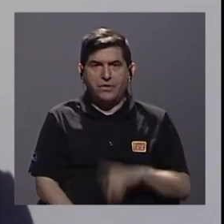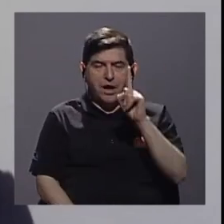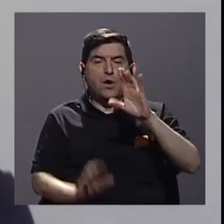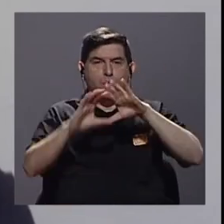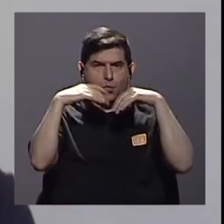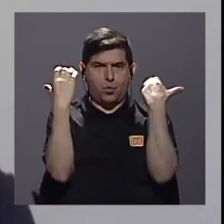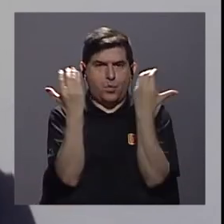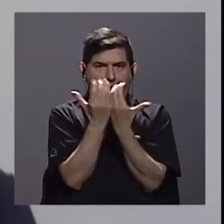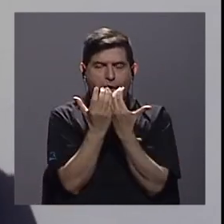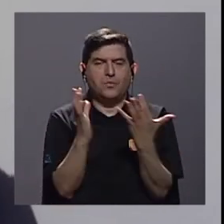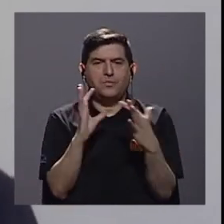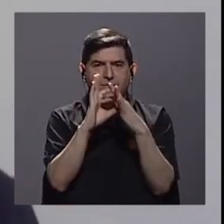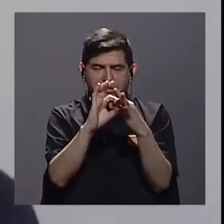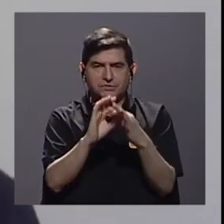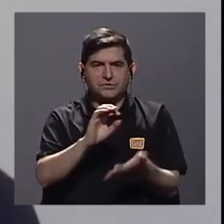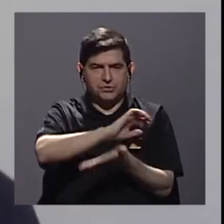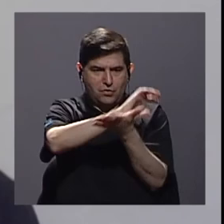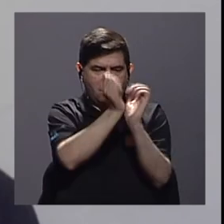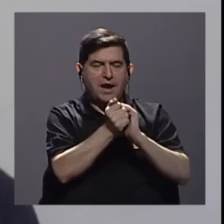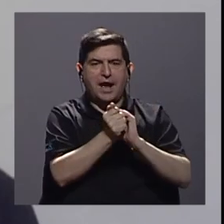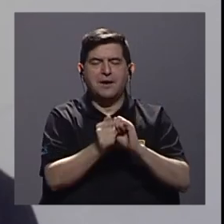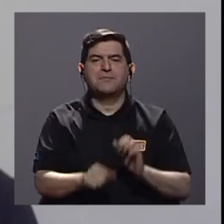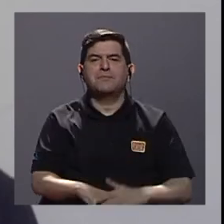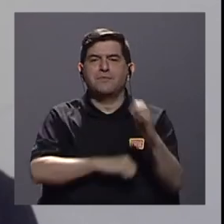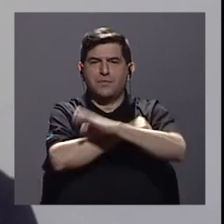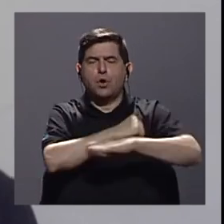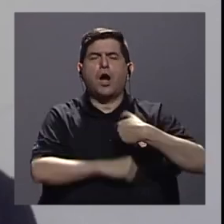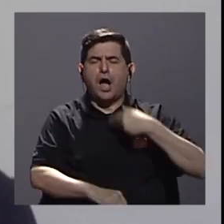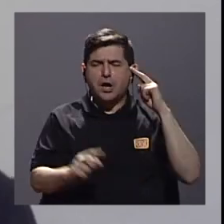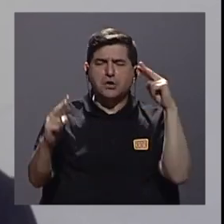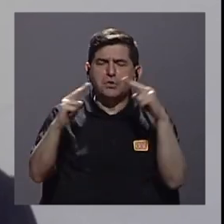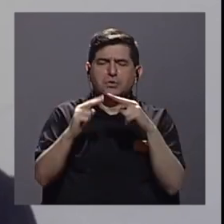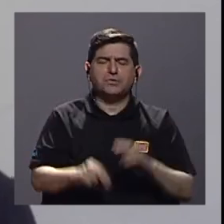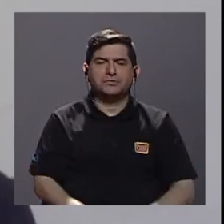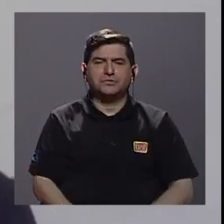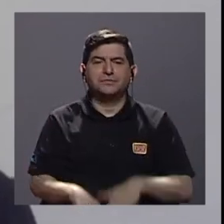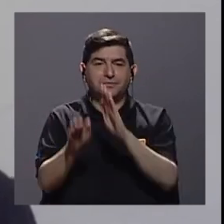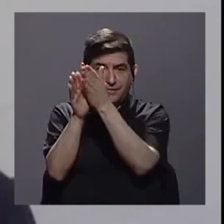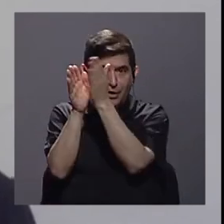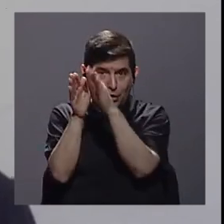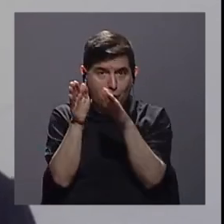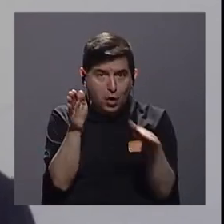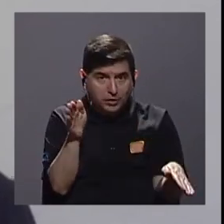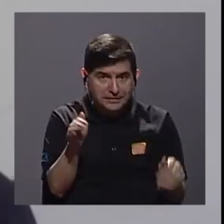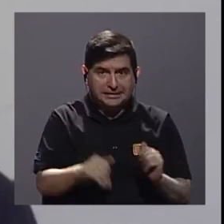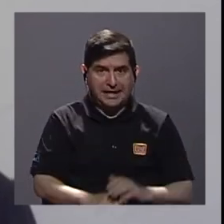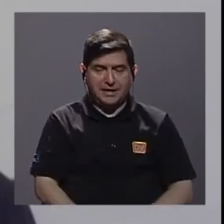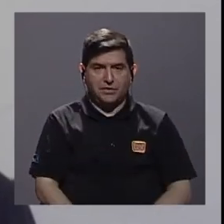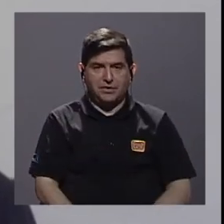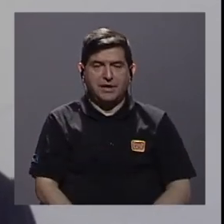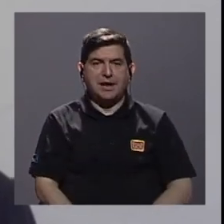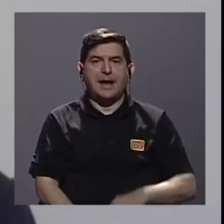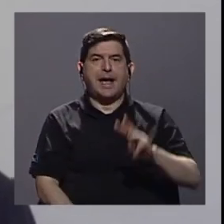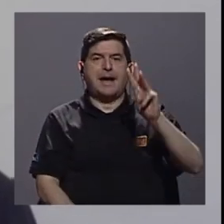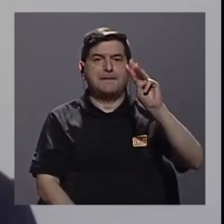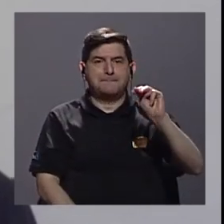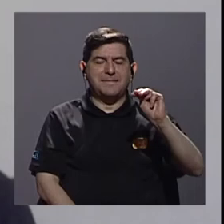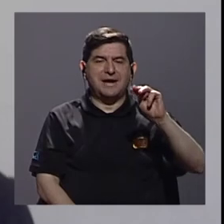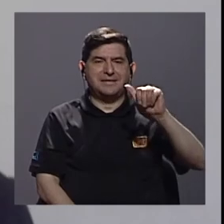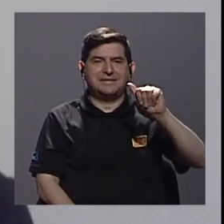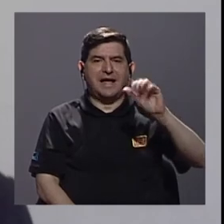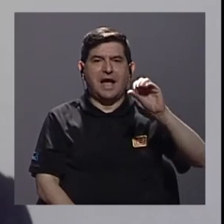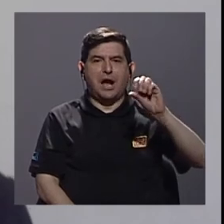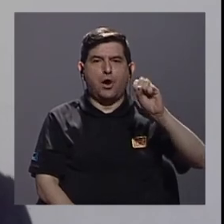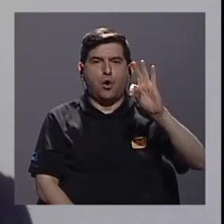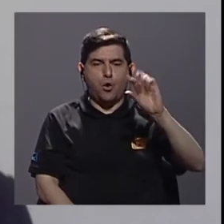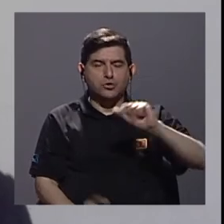comisión que tiene que ver con la reforma del Estado. La Contraloría General de la República, doña Marta Costa, fue invitada